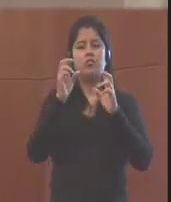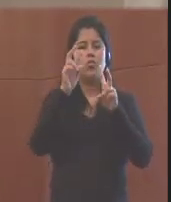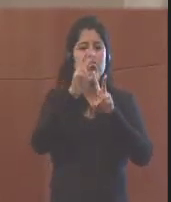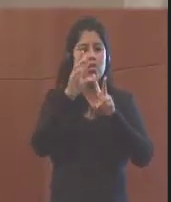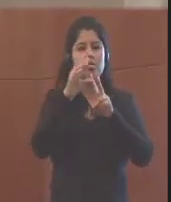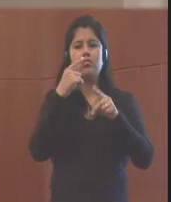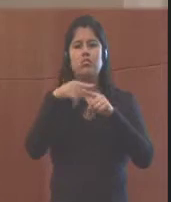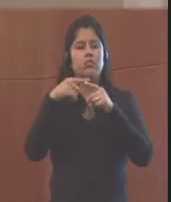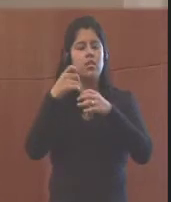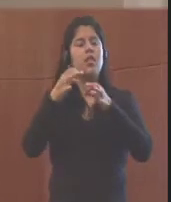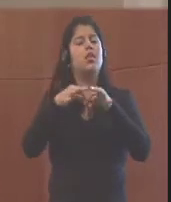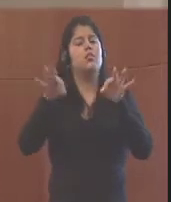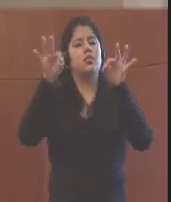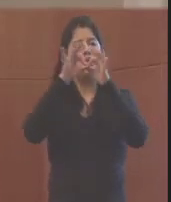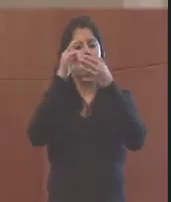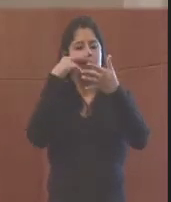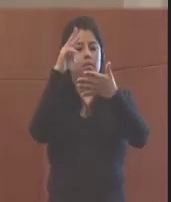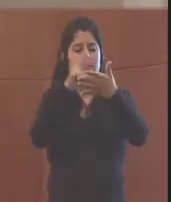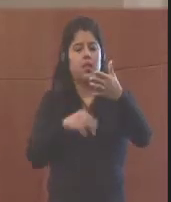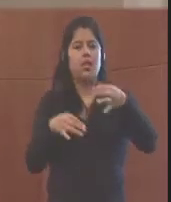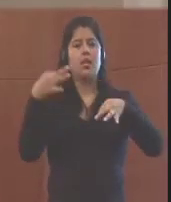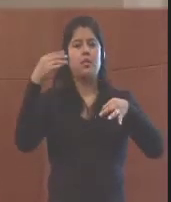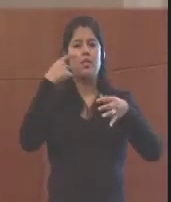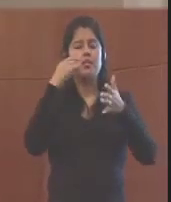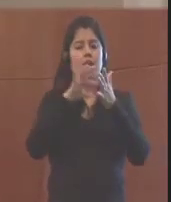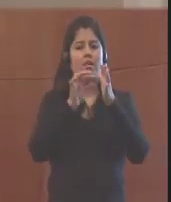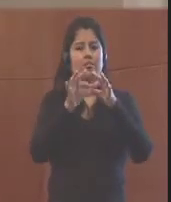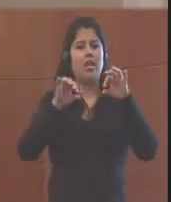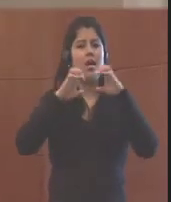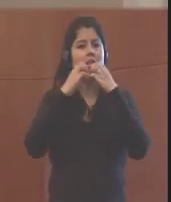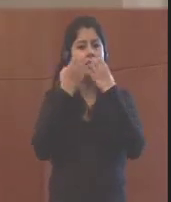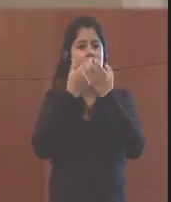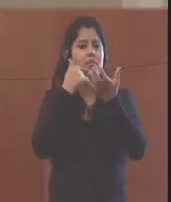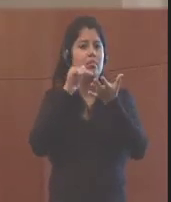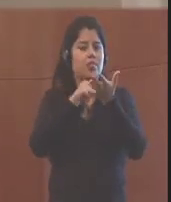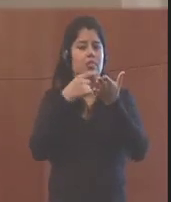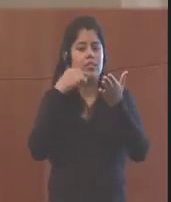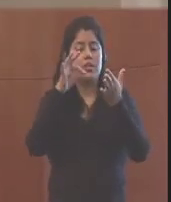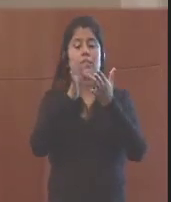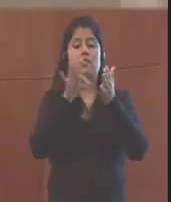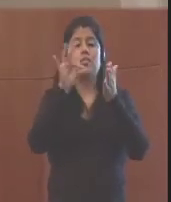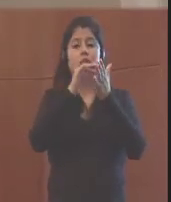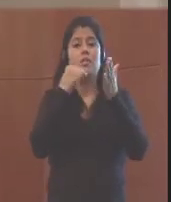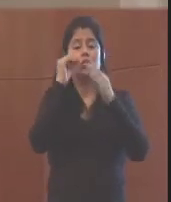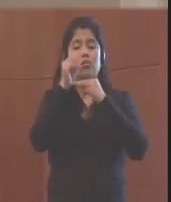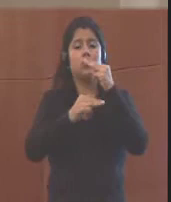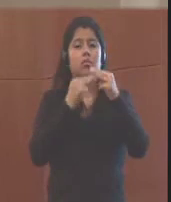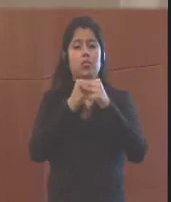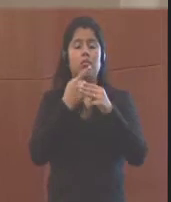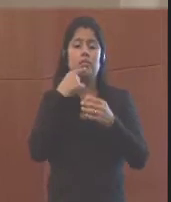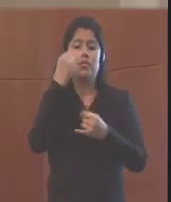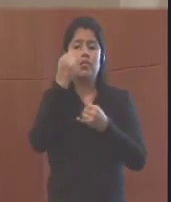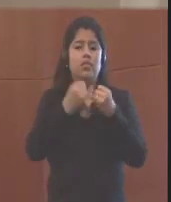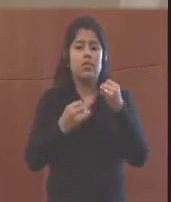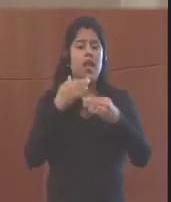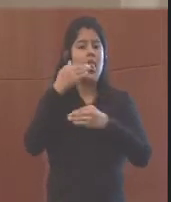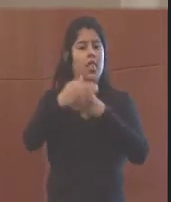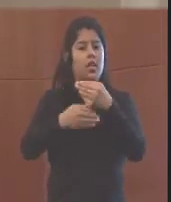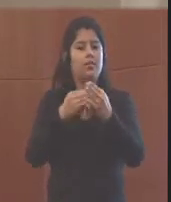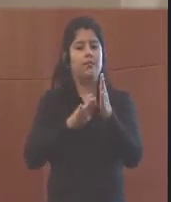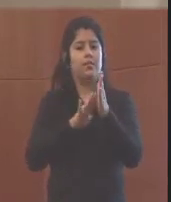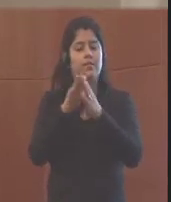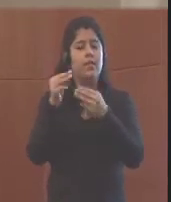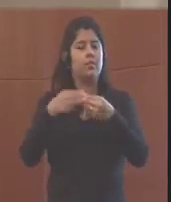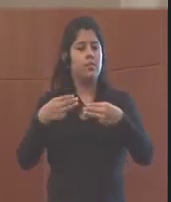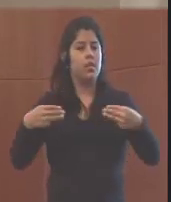observar el papel de la academia, el sector académico en nuestro mundo. Y luego, finalmente, el desarrollo de